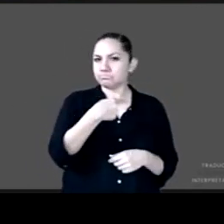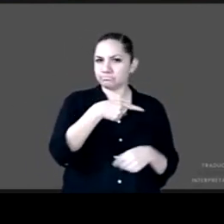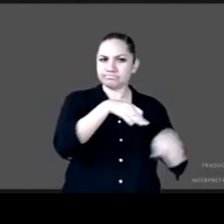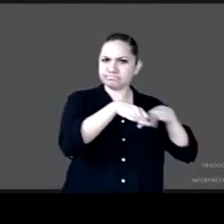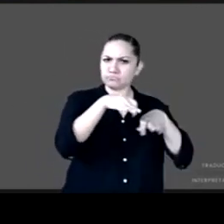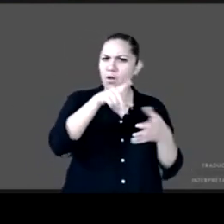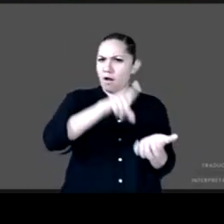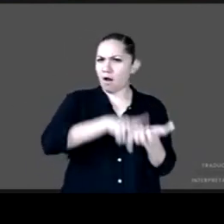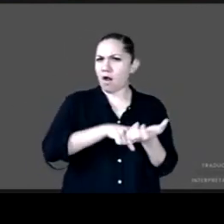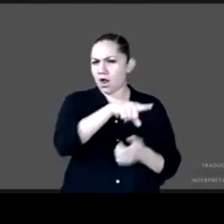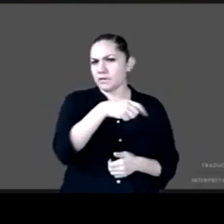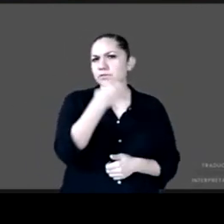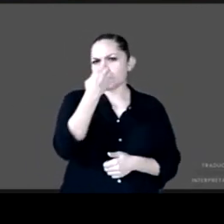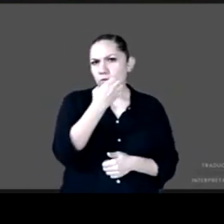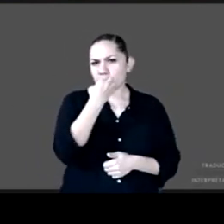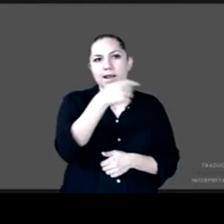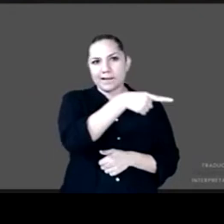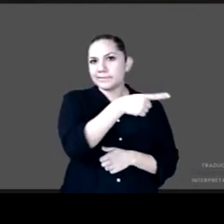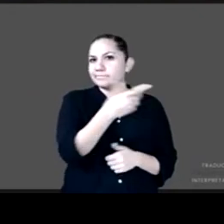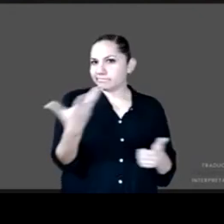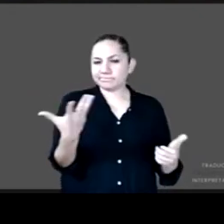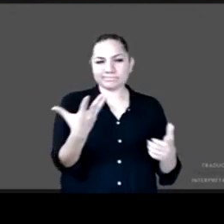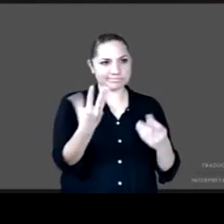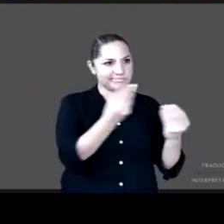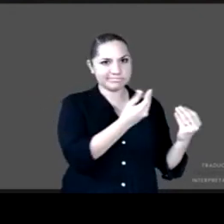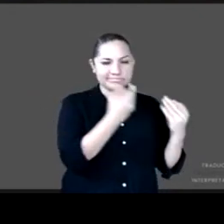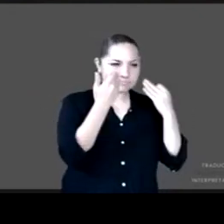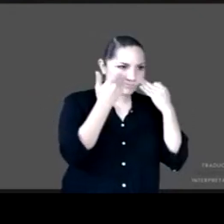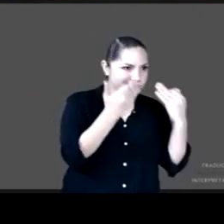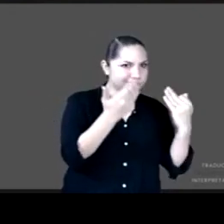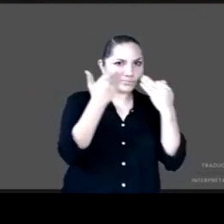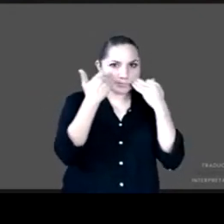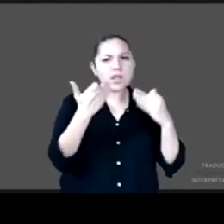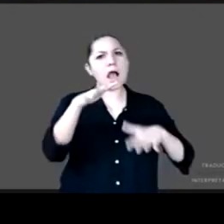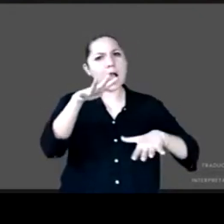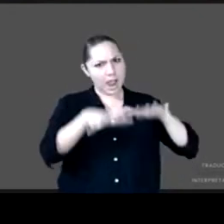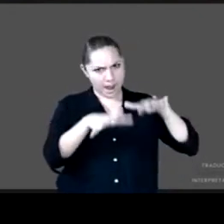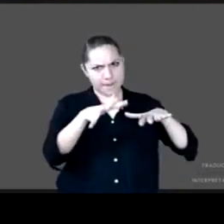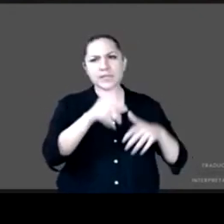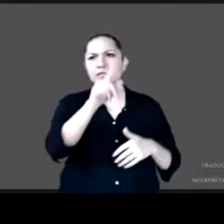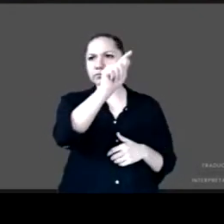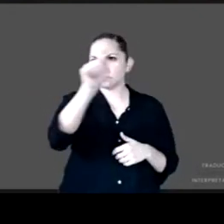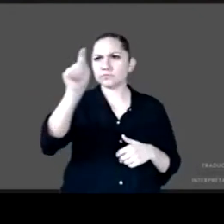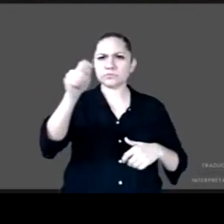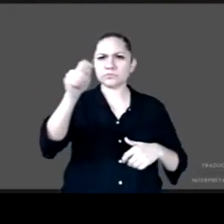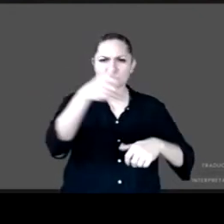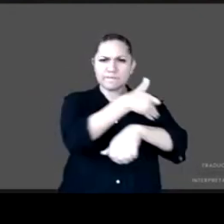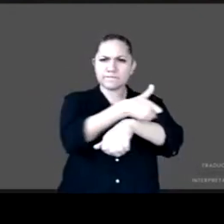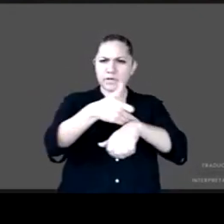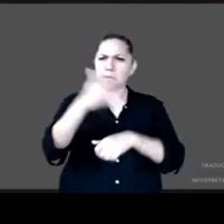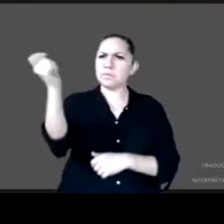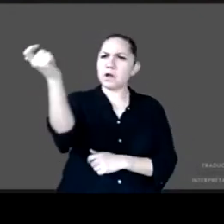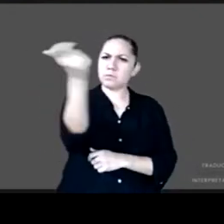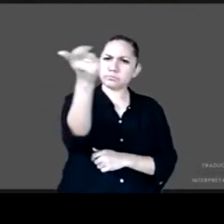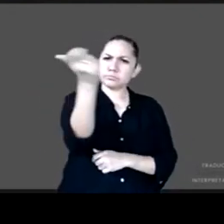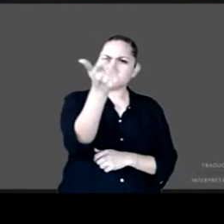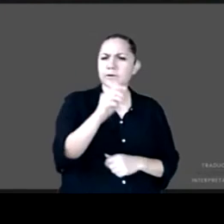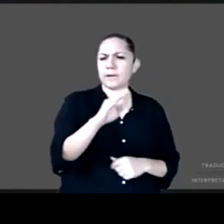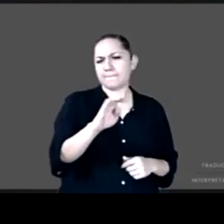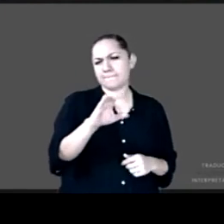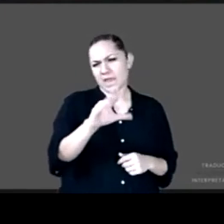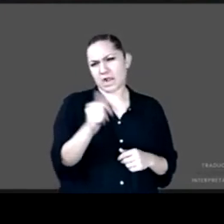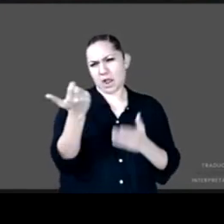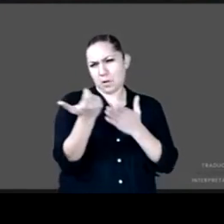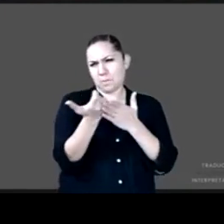pues le ha tocado constatar cómo las familias reciben apoyos de programas como Prospera y pues no los